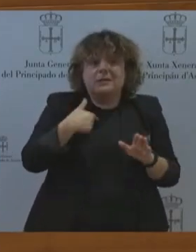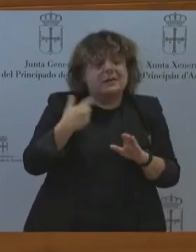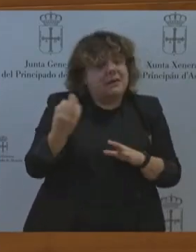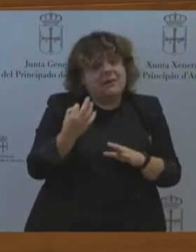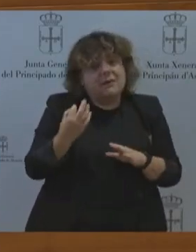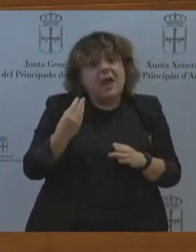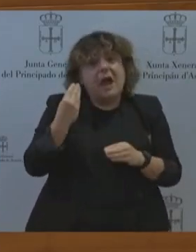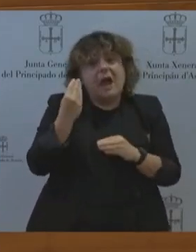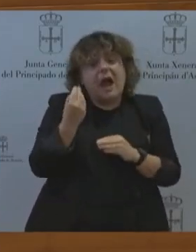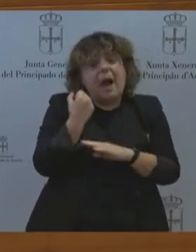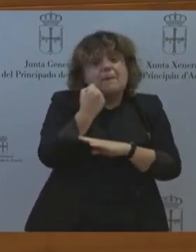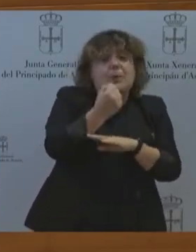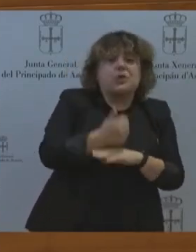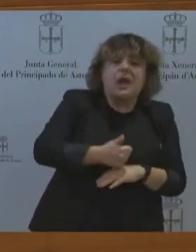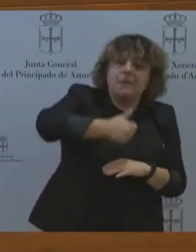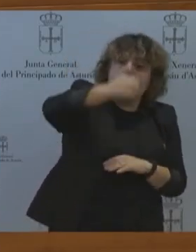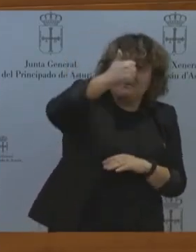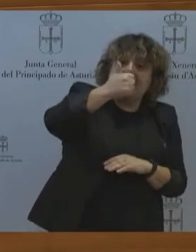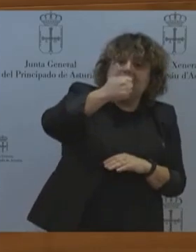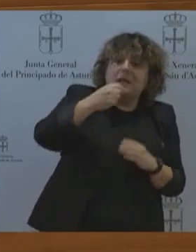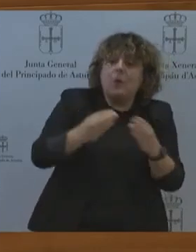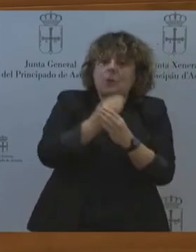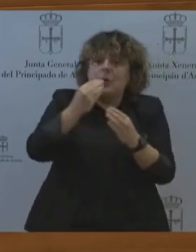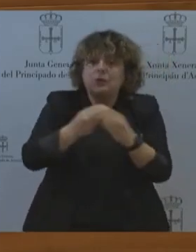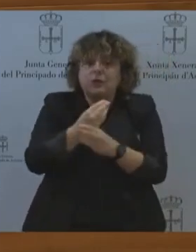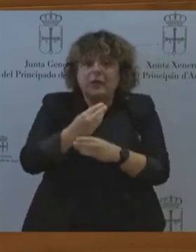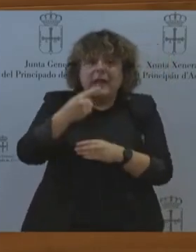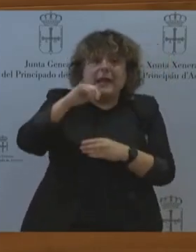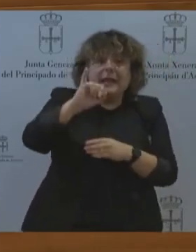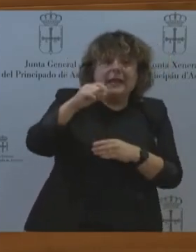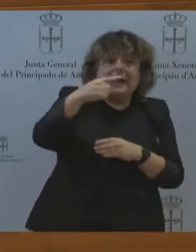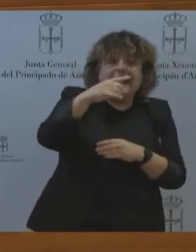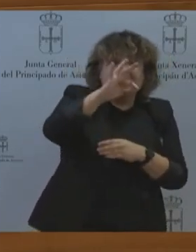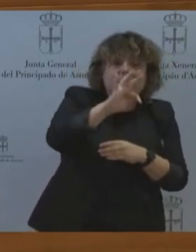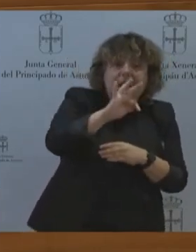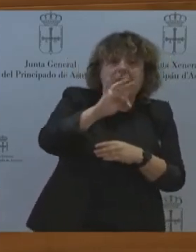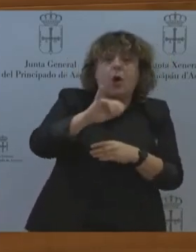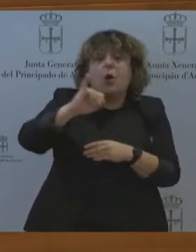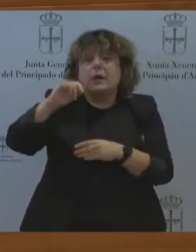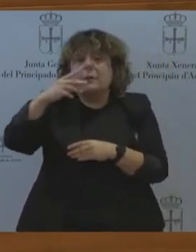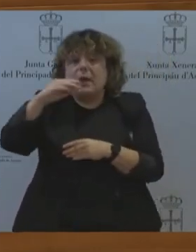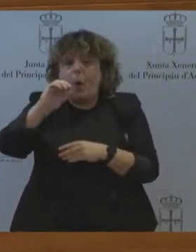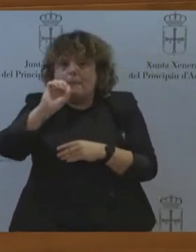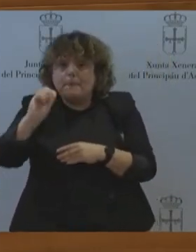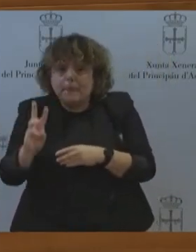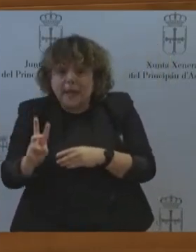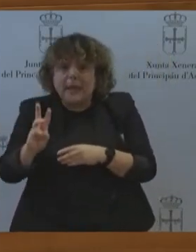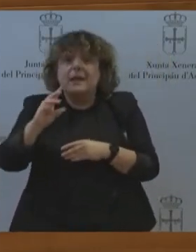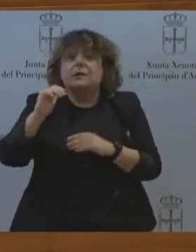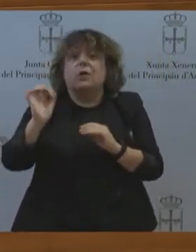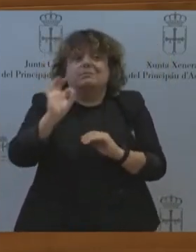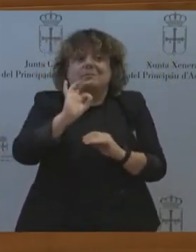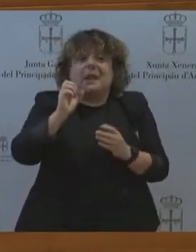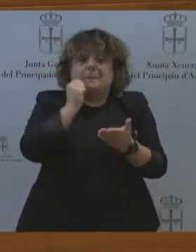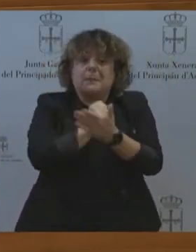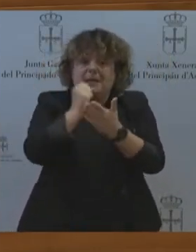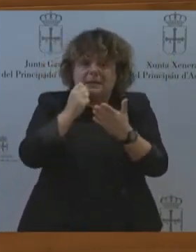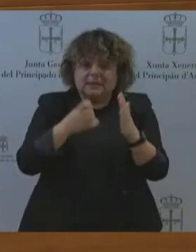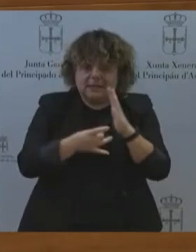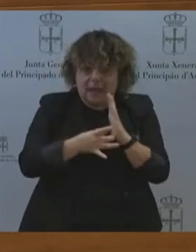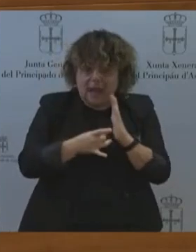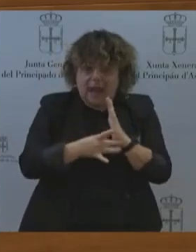IGP o DOP, que lo ha mencionado usted en su discurso, además de otras marcas de calidad. Y le hago una sugerencia que la Comisión Europea